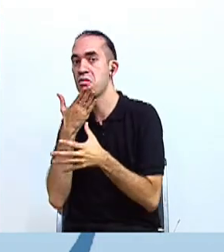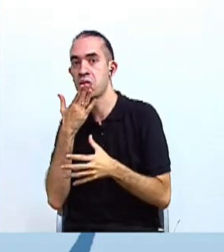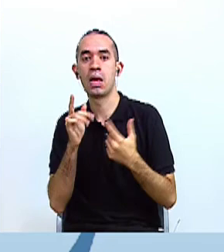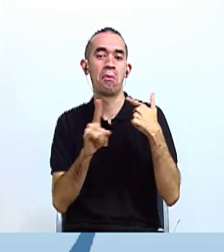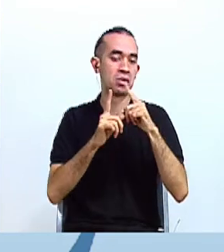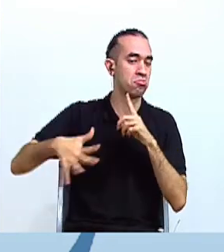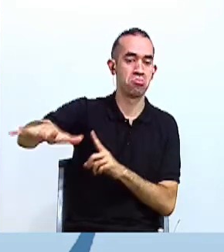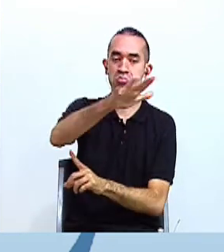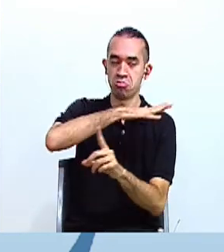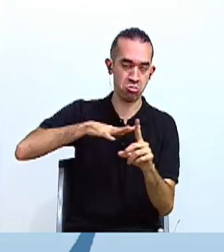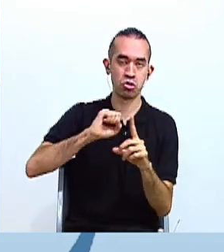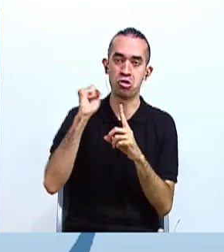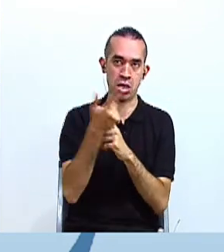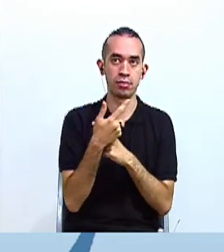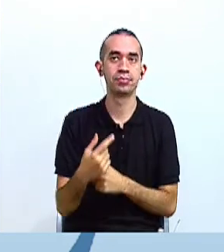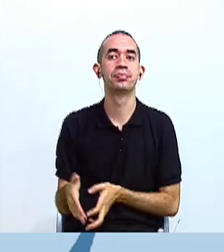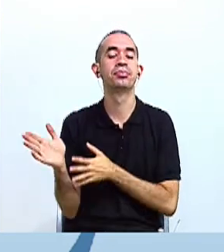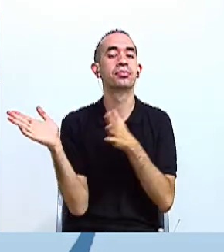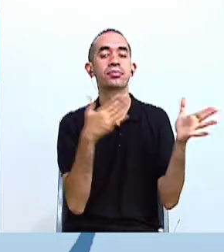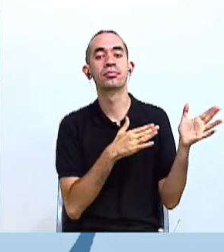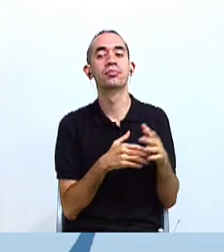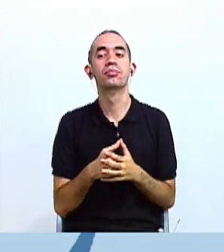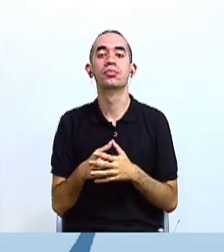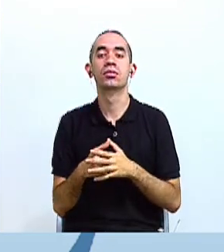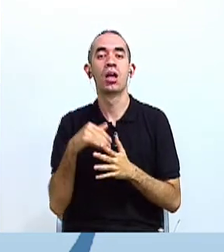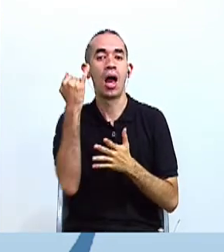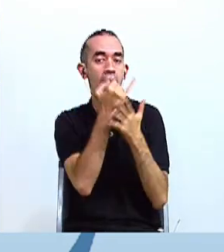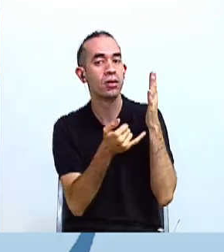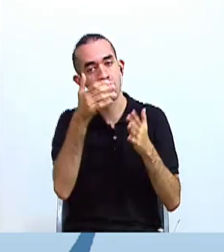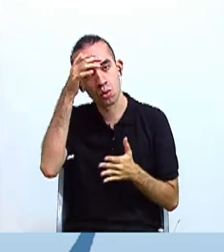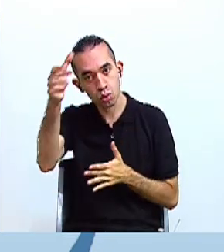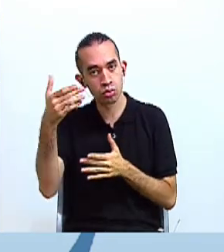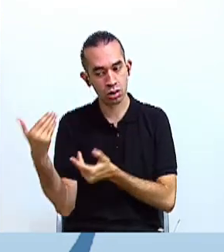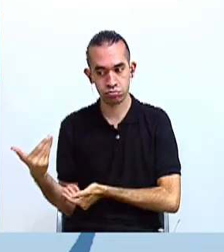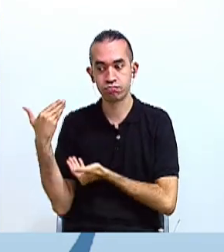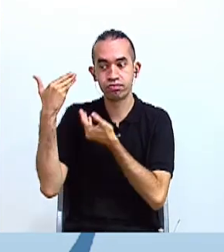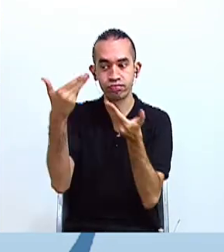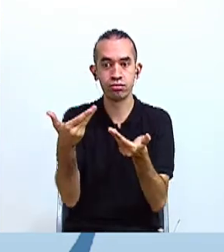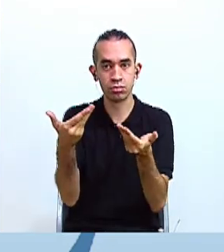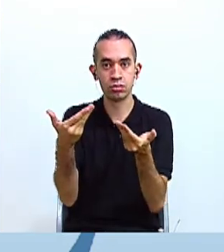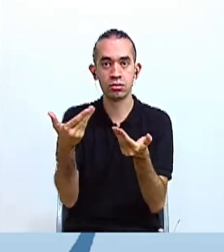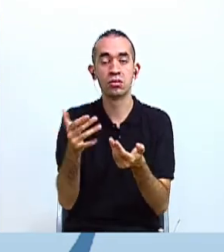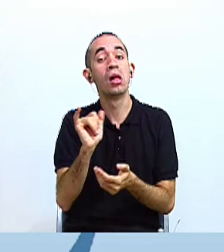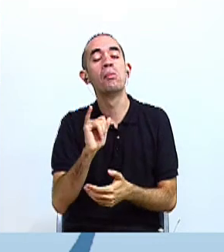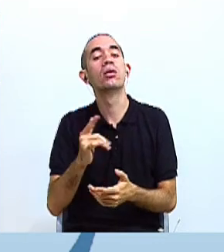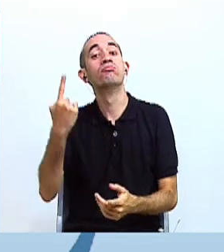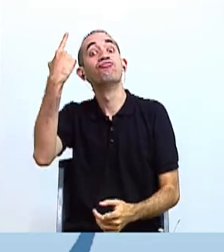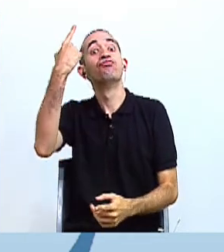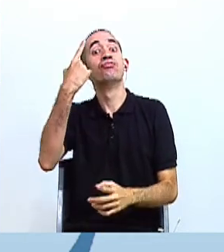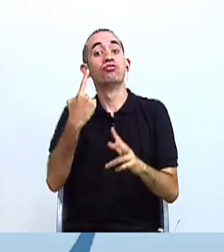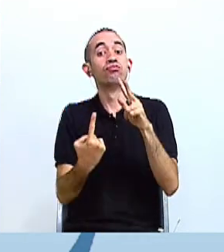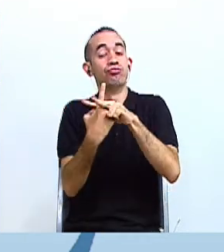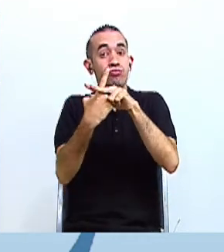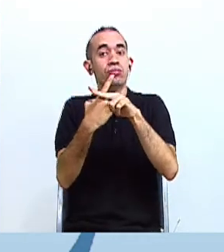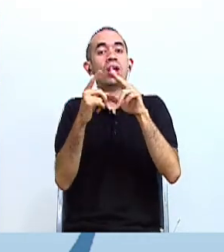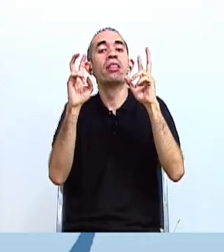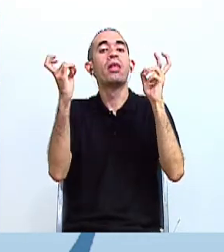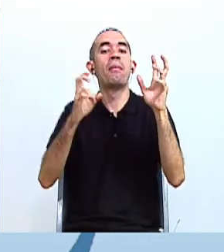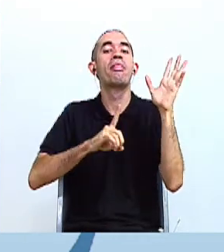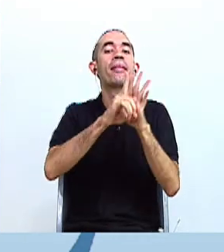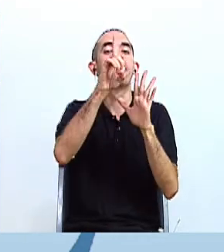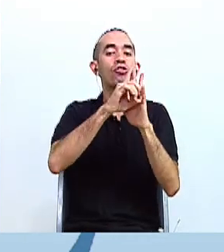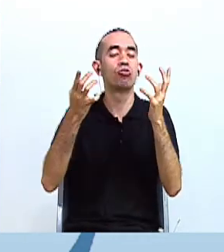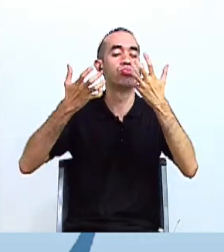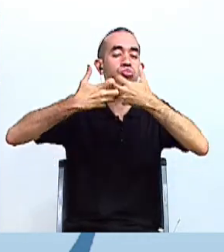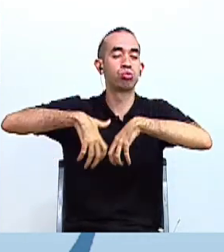con el arte, con la cultura, con los legados, lo queremos dedicar al desarrollo sostenible. Hoy se habla de desarrollo